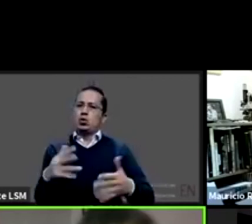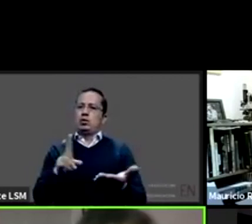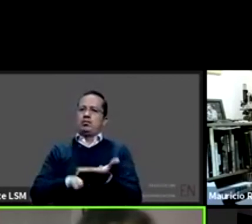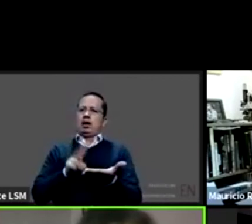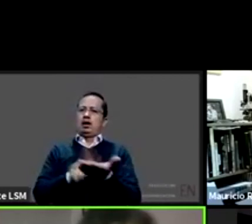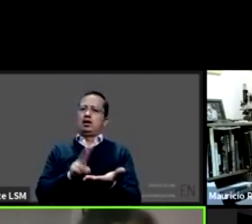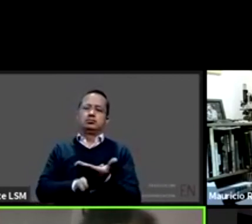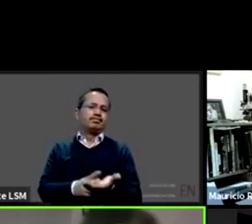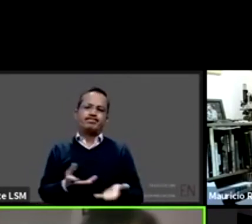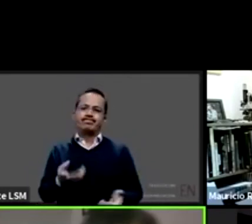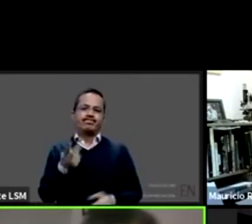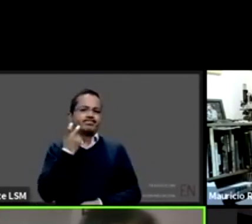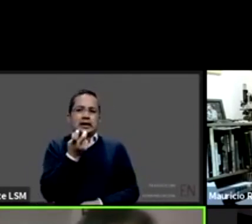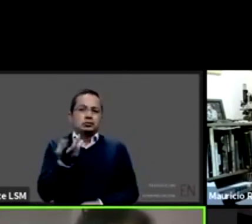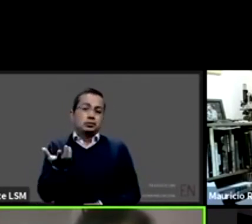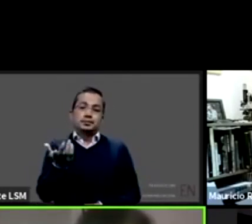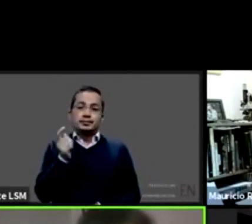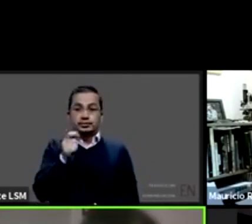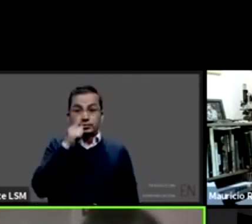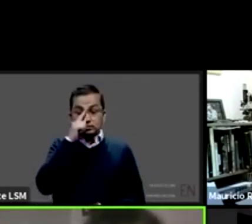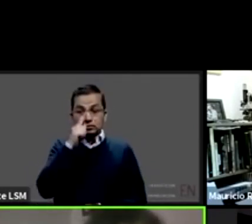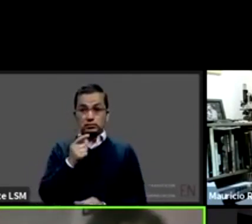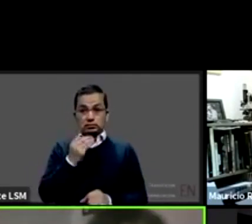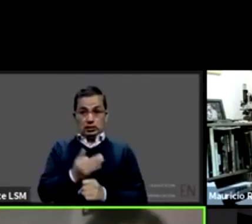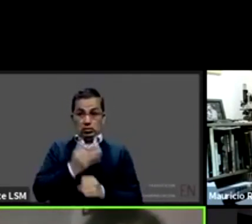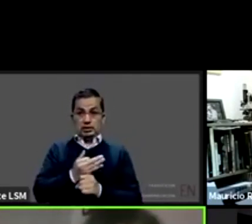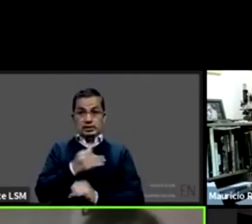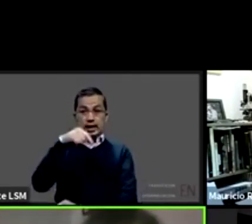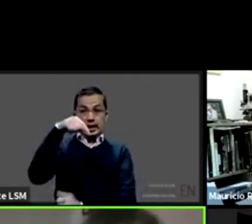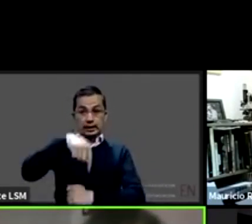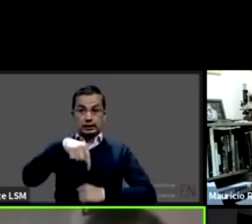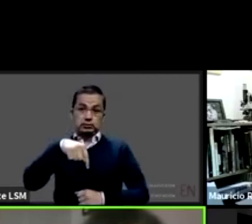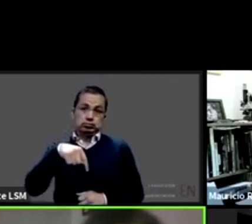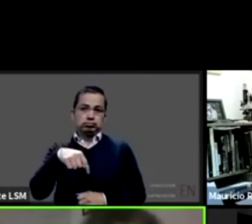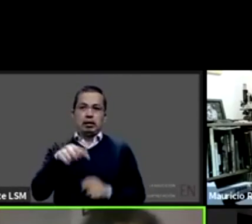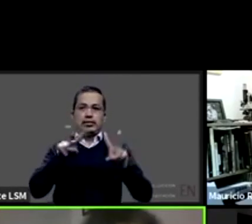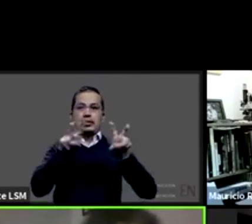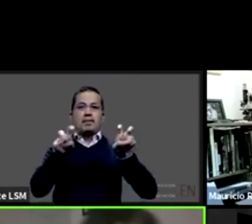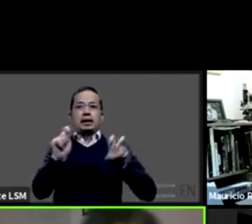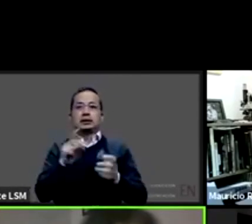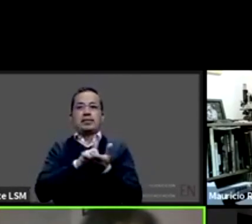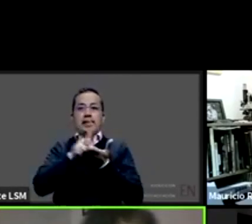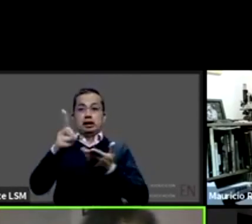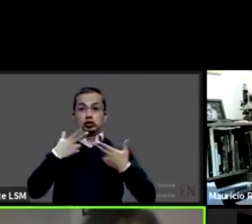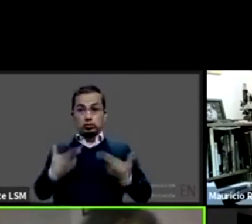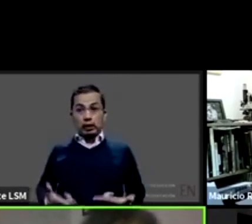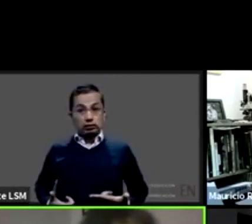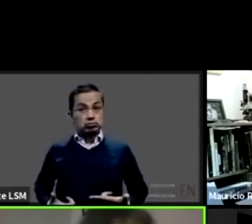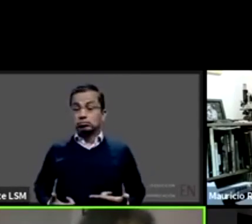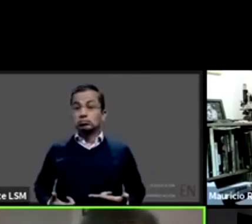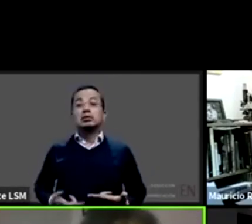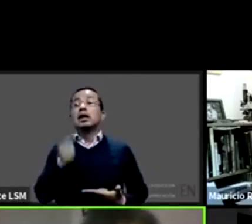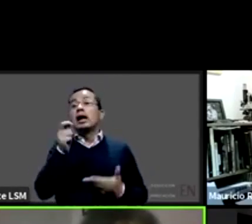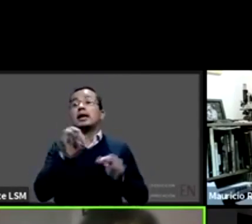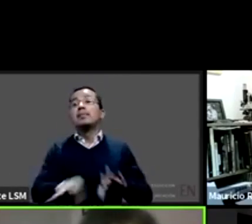básicamente centrar lo que aquí para mí en términos de derechos humanos se ha discutido tiene que ver con el reconocimiento